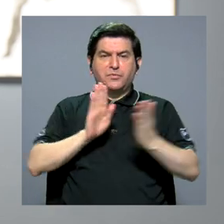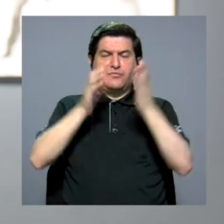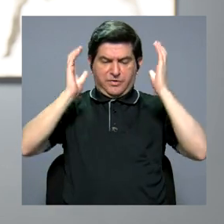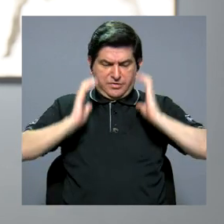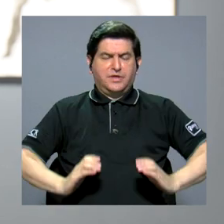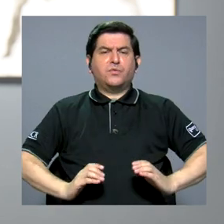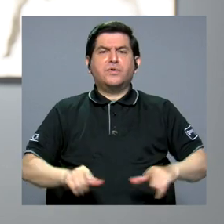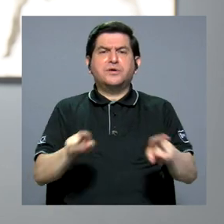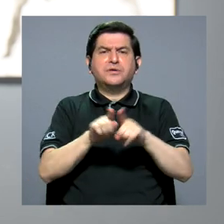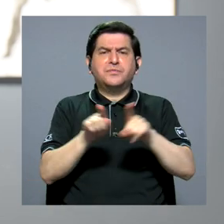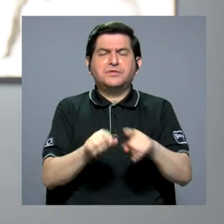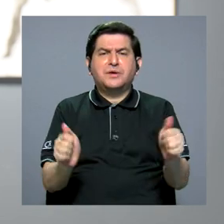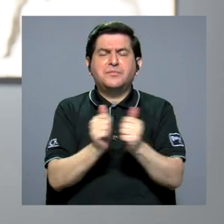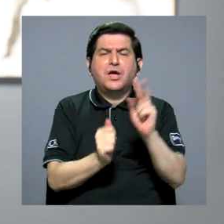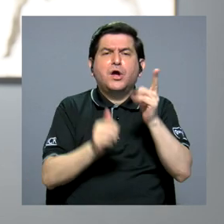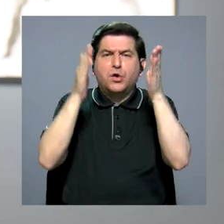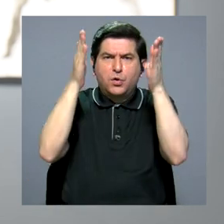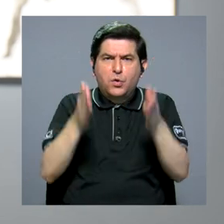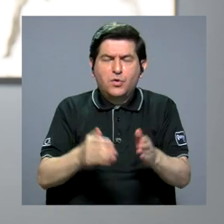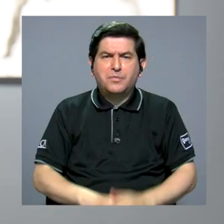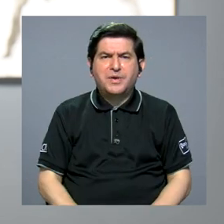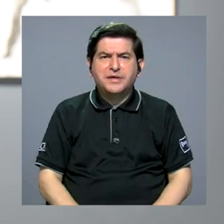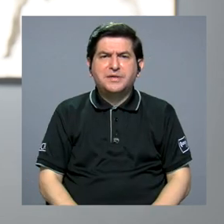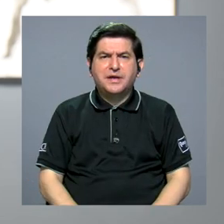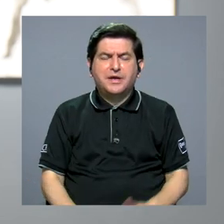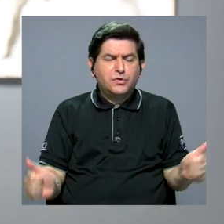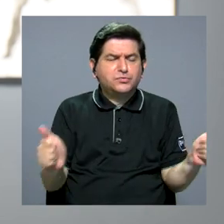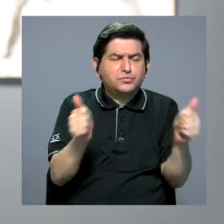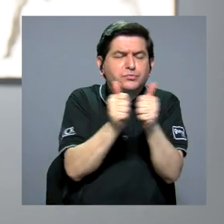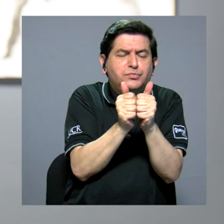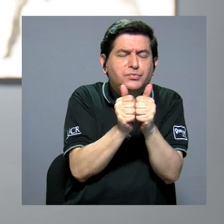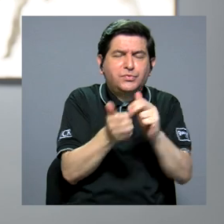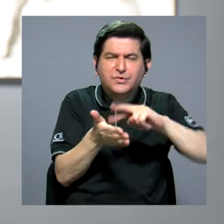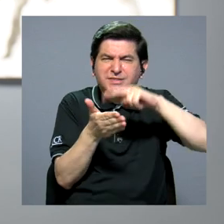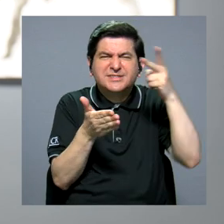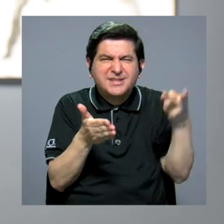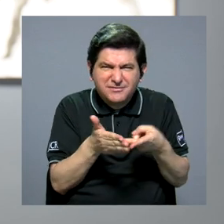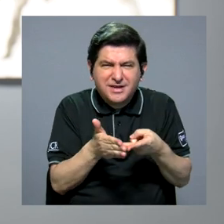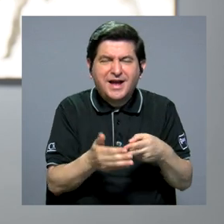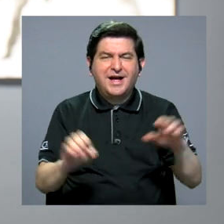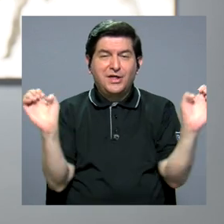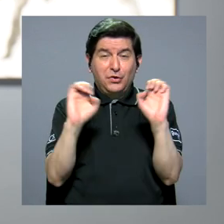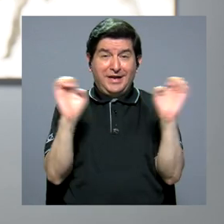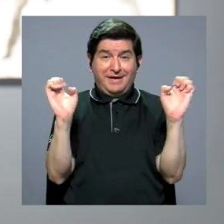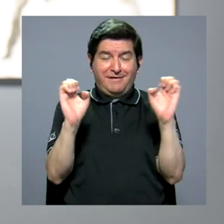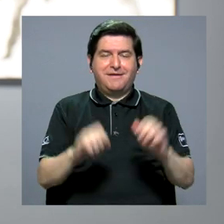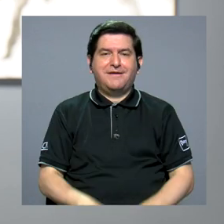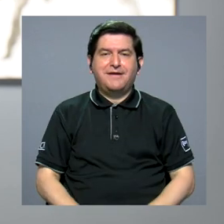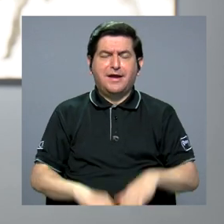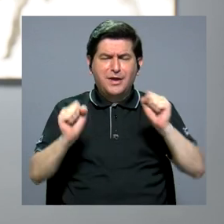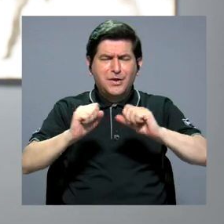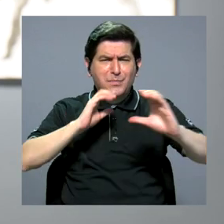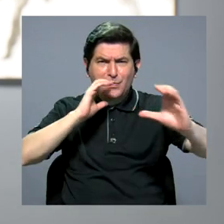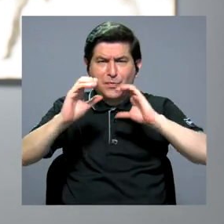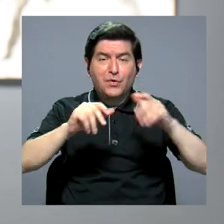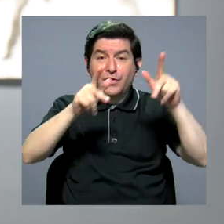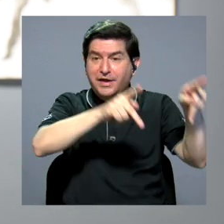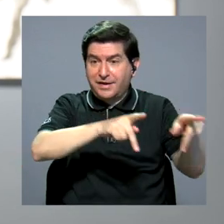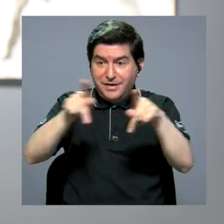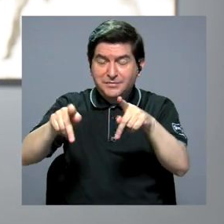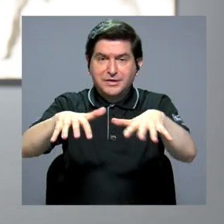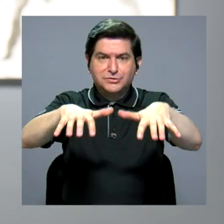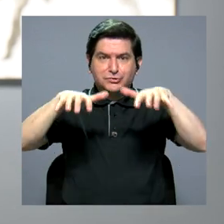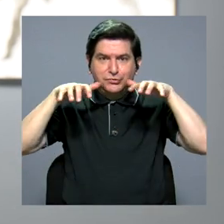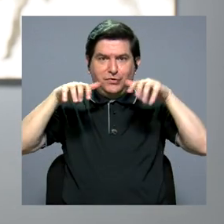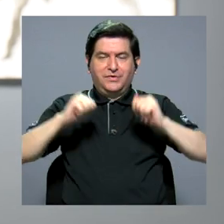además con tus compañeros, un cuerpo al lado del otro, lo que eso significa, la energía. Y además poder transmitirla a un público es